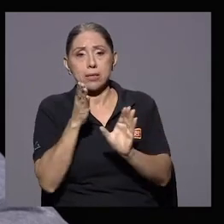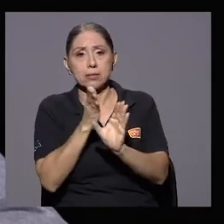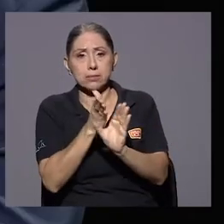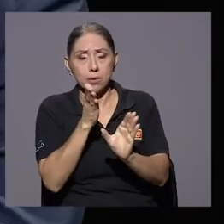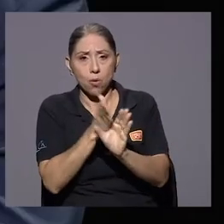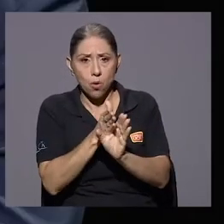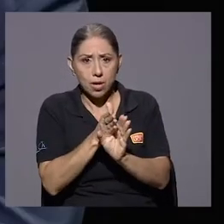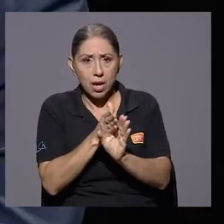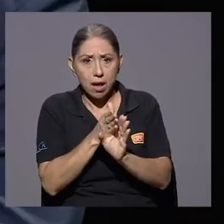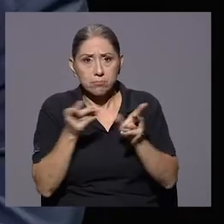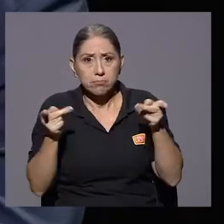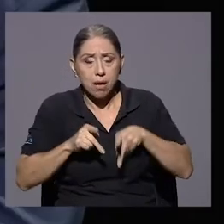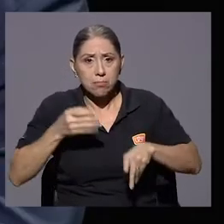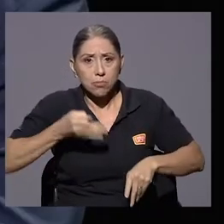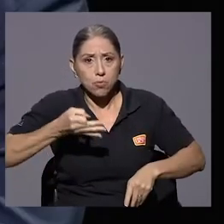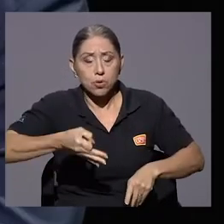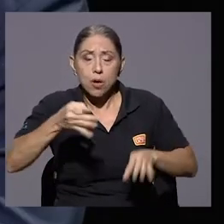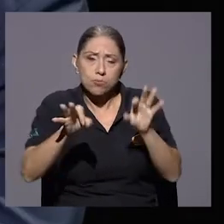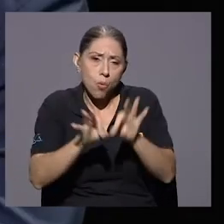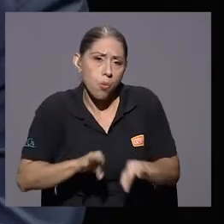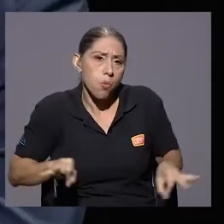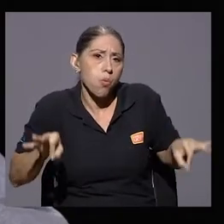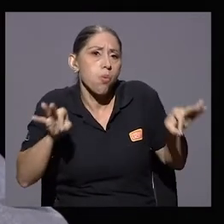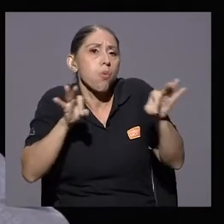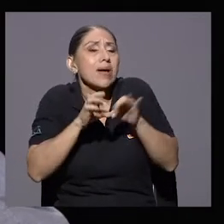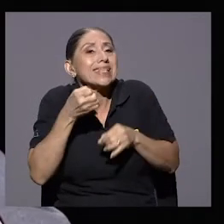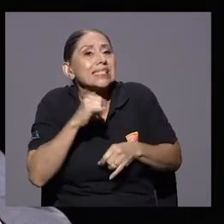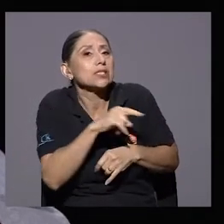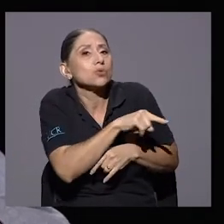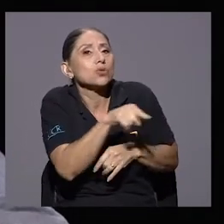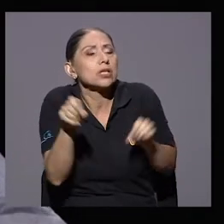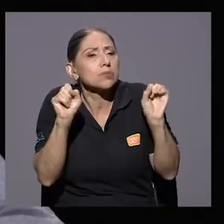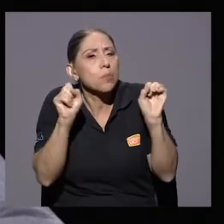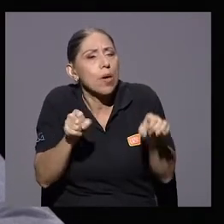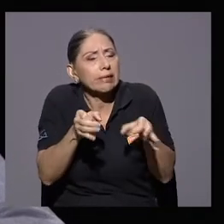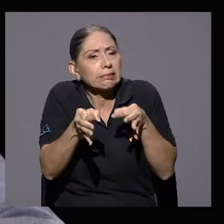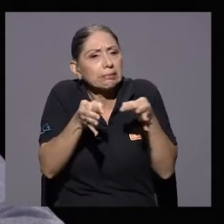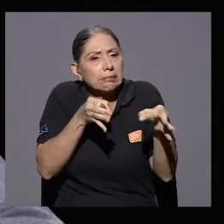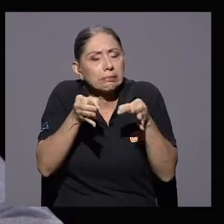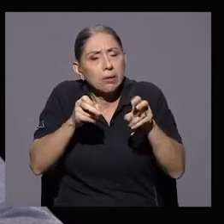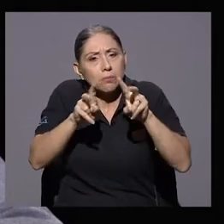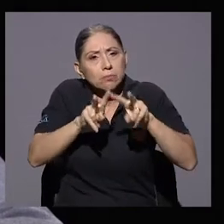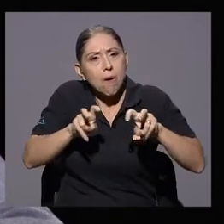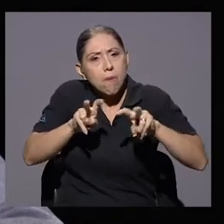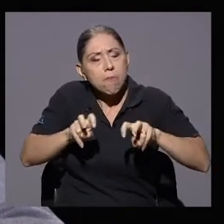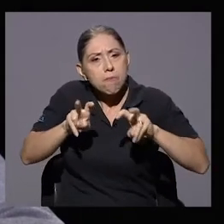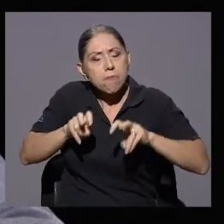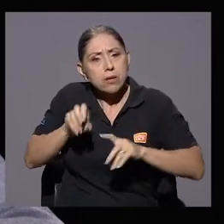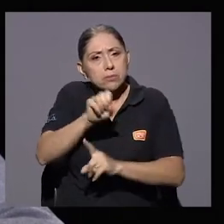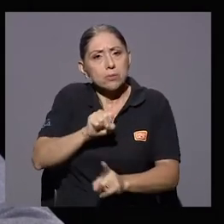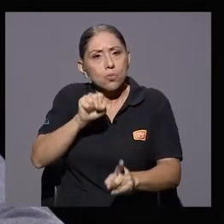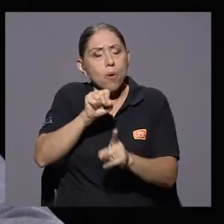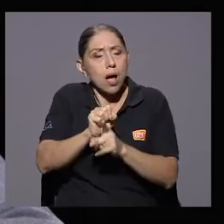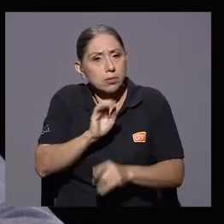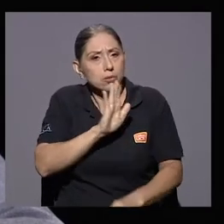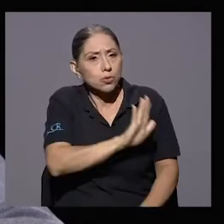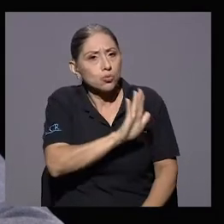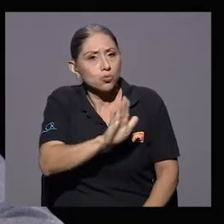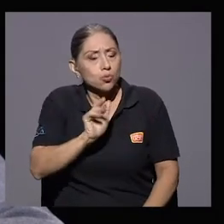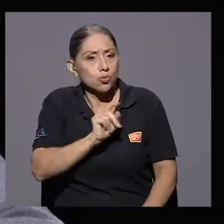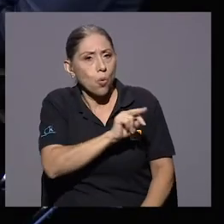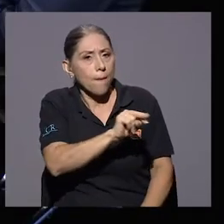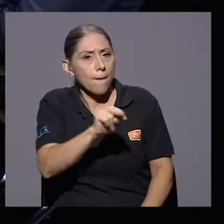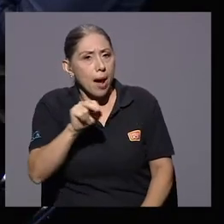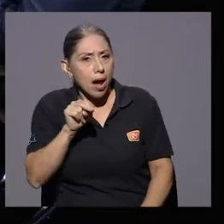bueno, qué valioso si en algún momento ustedes pueden llegar a desmenuzar esa realidad de sus compañeros y compañeras. Por supuesto,